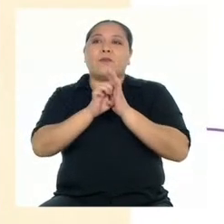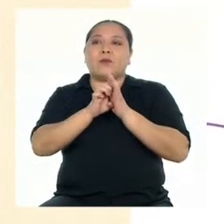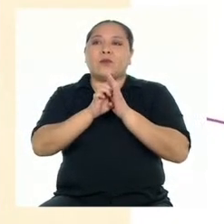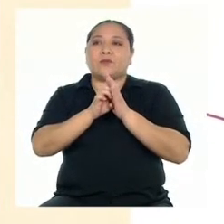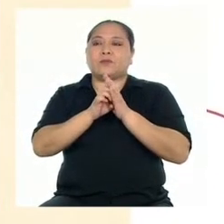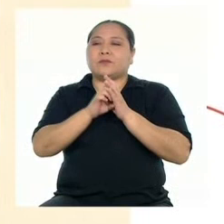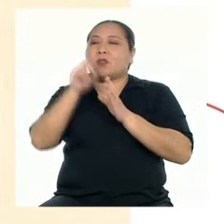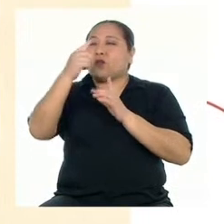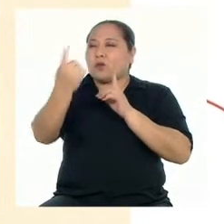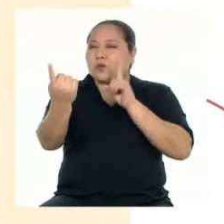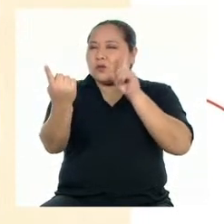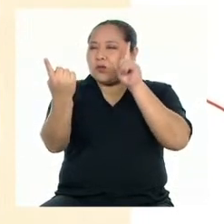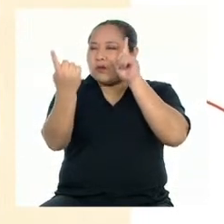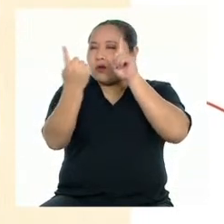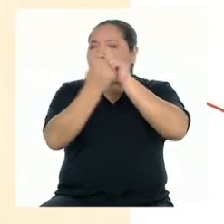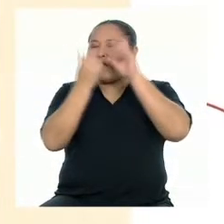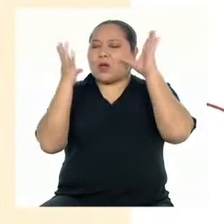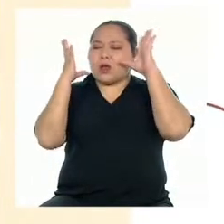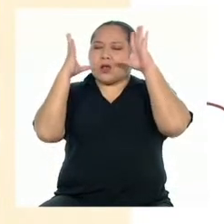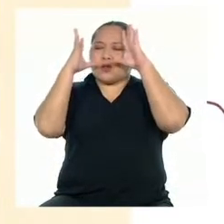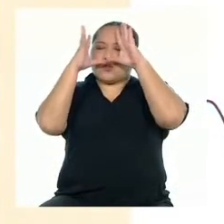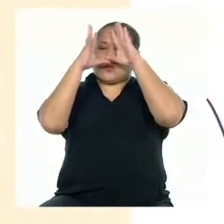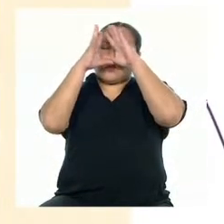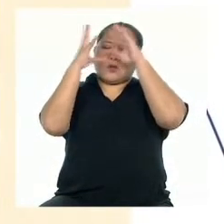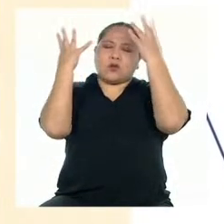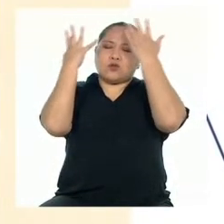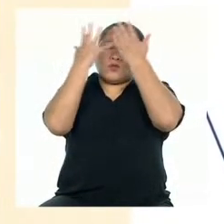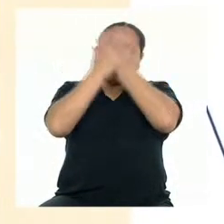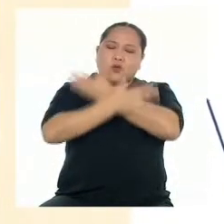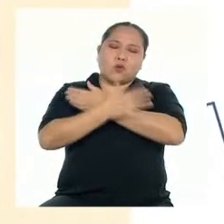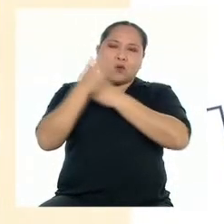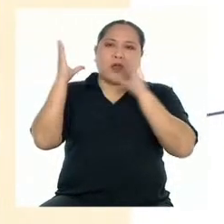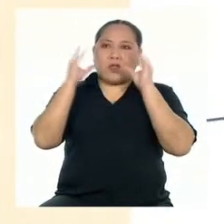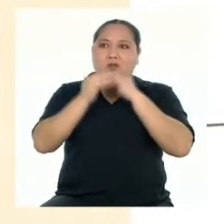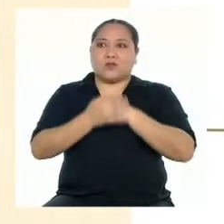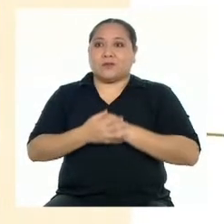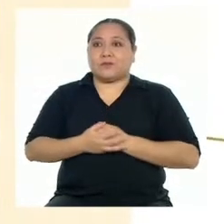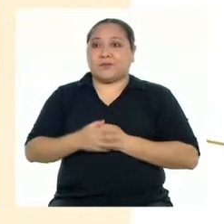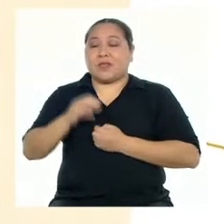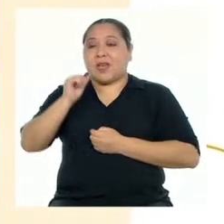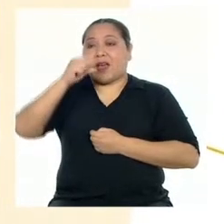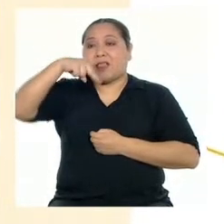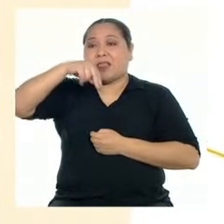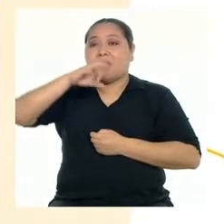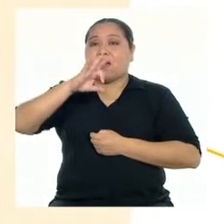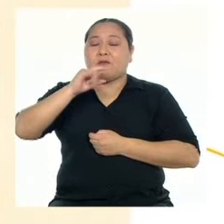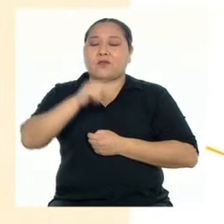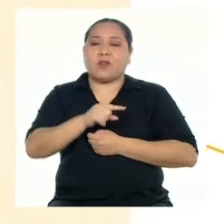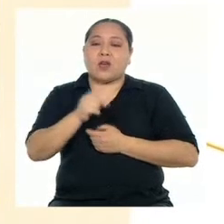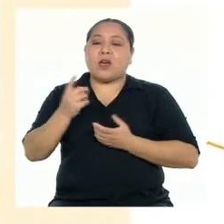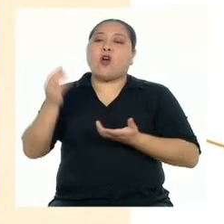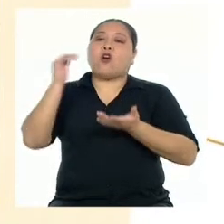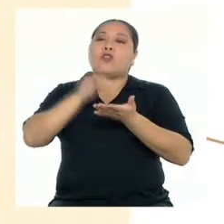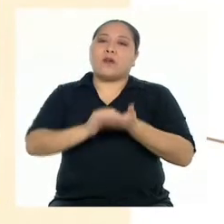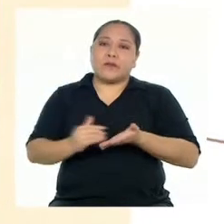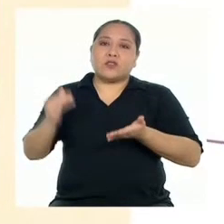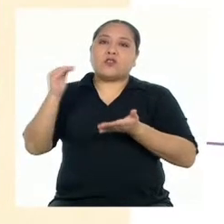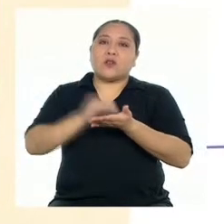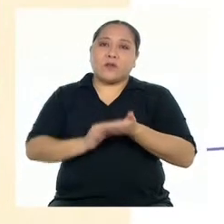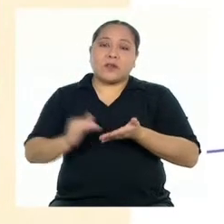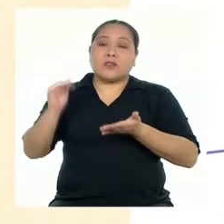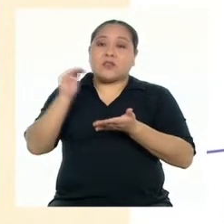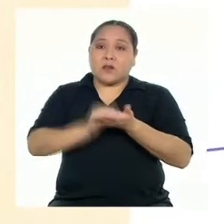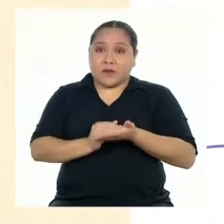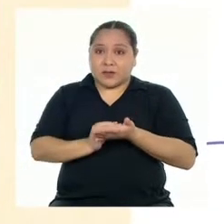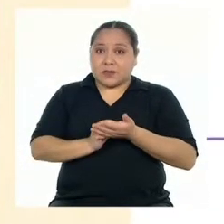en la oscura noche. La anáfora consiste en la repetición de una o diversas palabras al